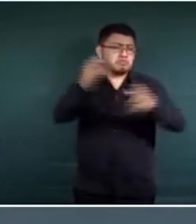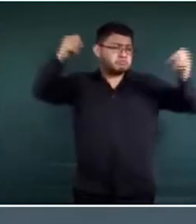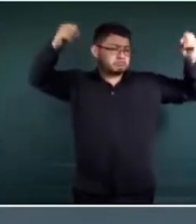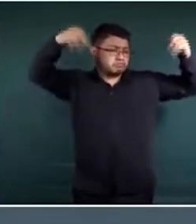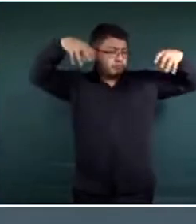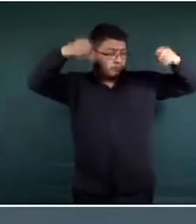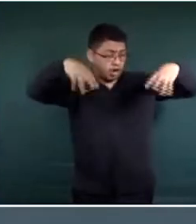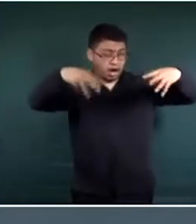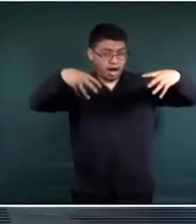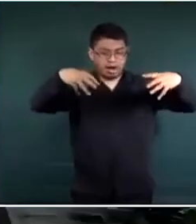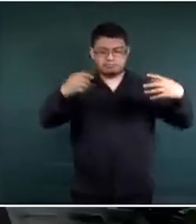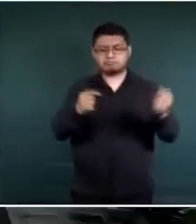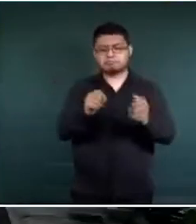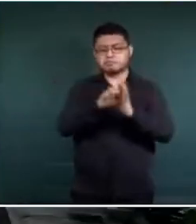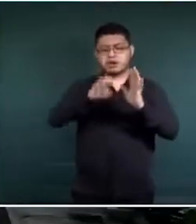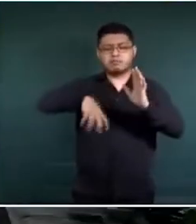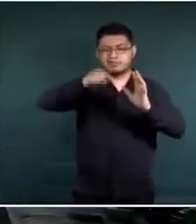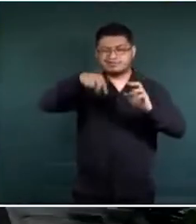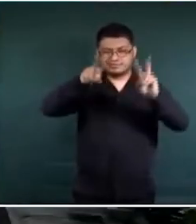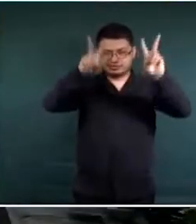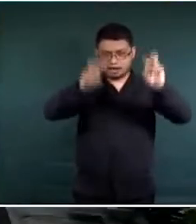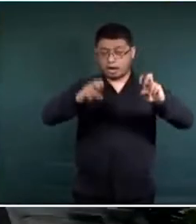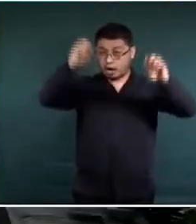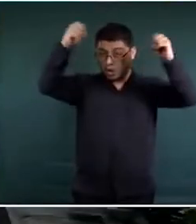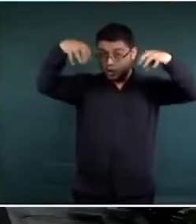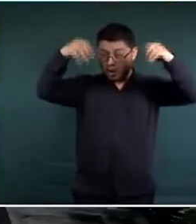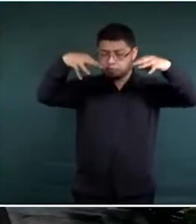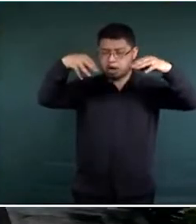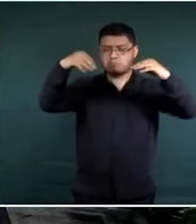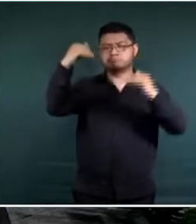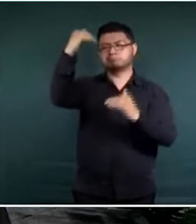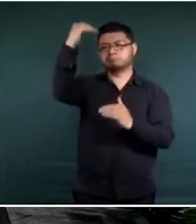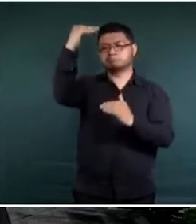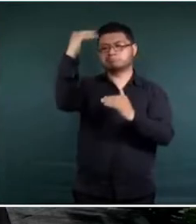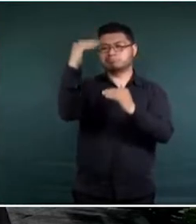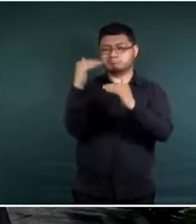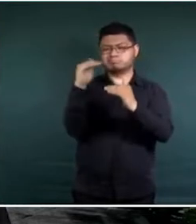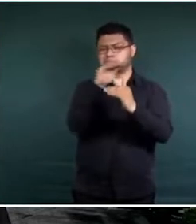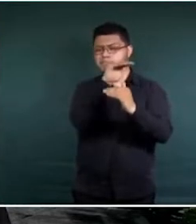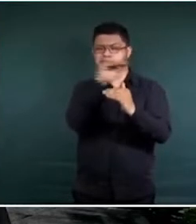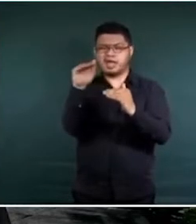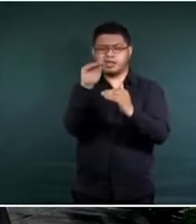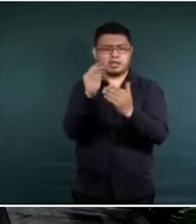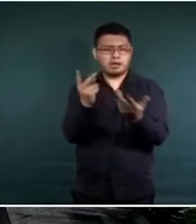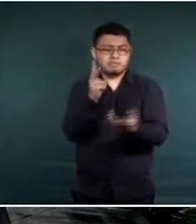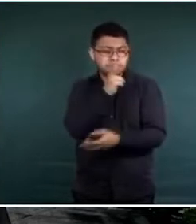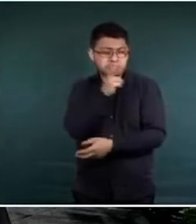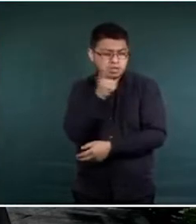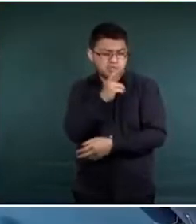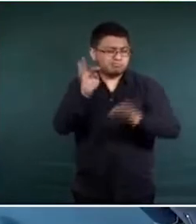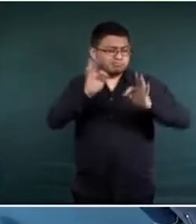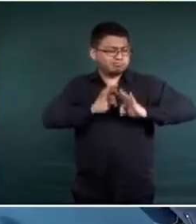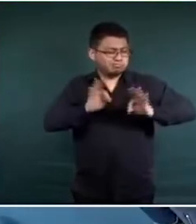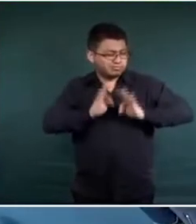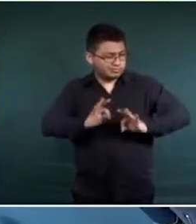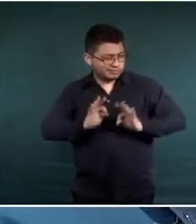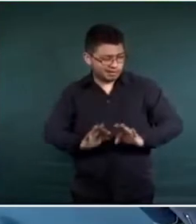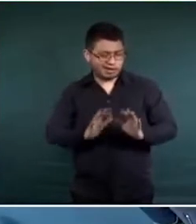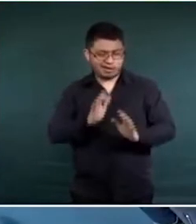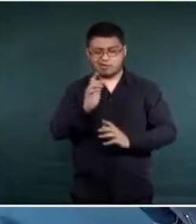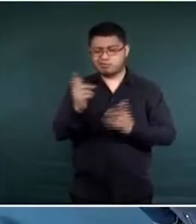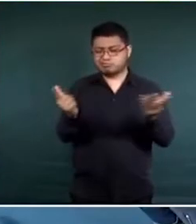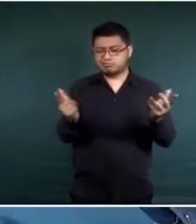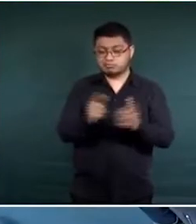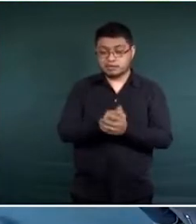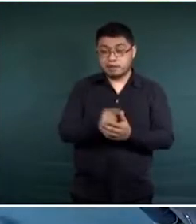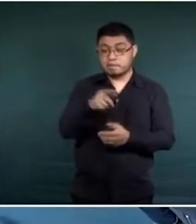de ciclones tropicales es la escala menor por la velocidad de sus vientos, aunque también es de interés de